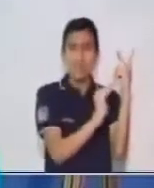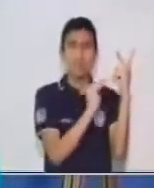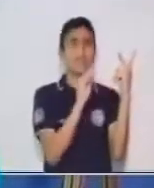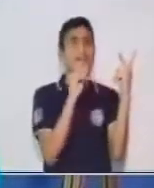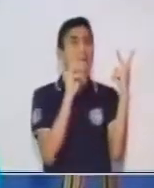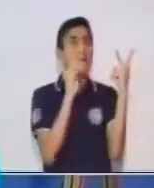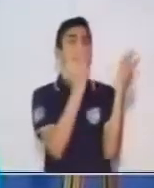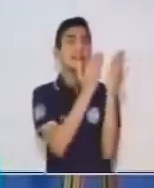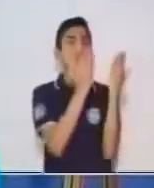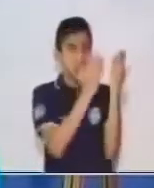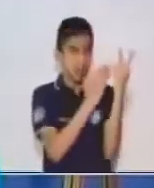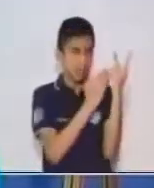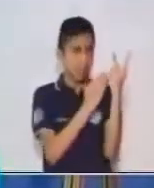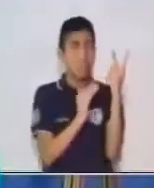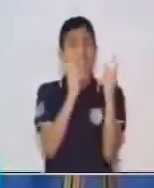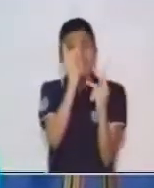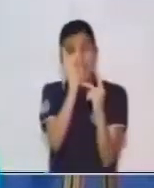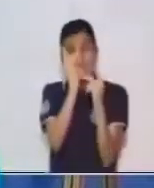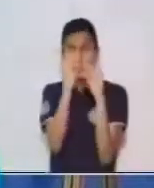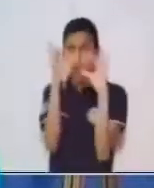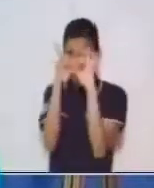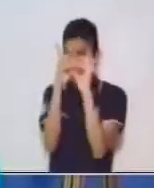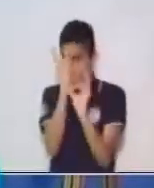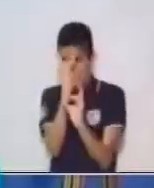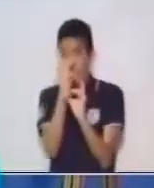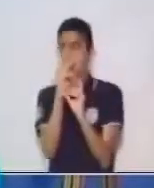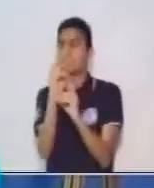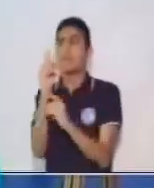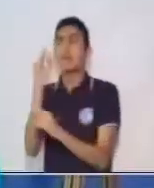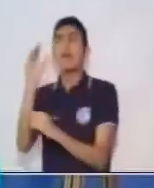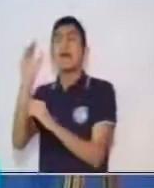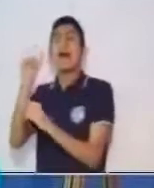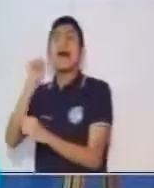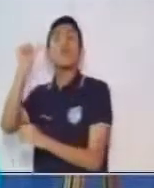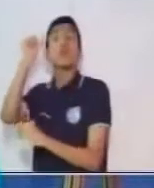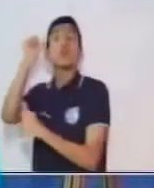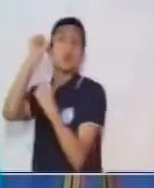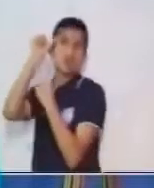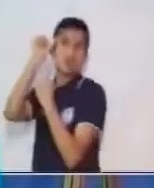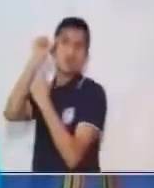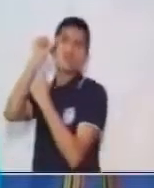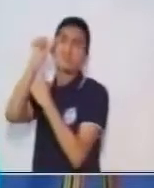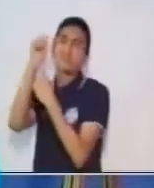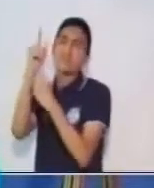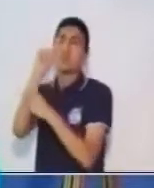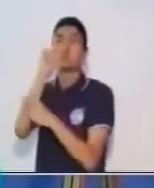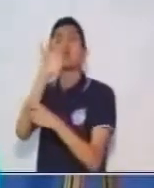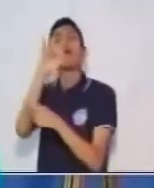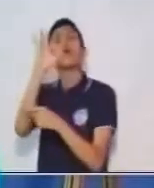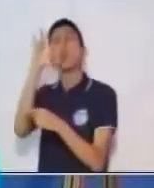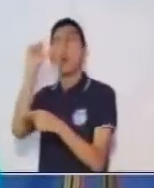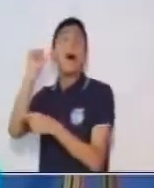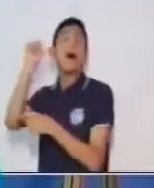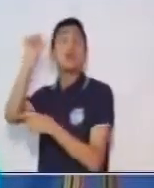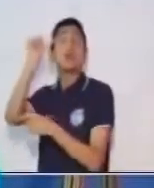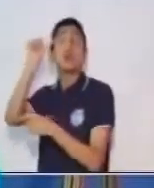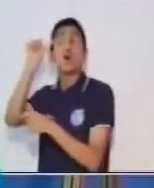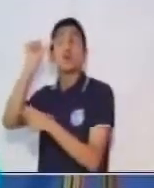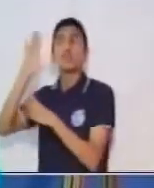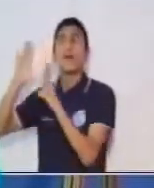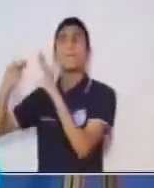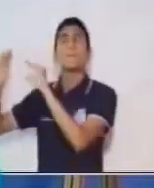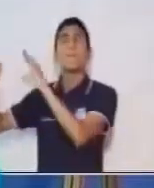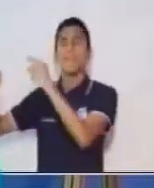las oraciones simples con sujeto compuesto o predicado compuesto. Entonces, vamos a iniciar